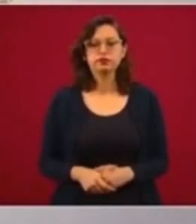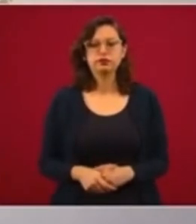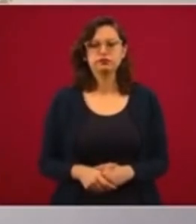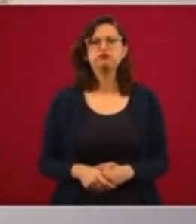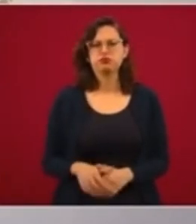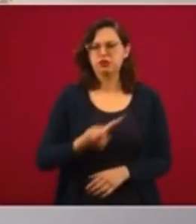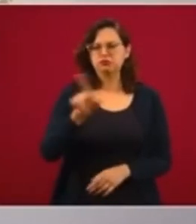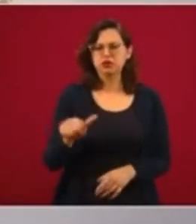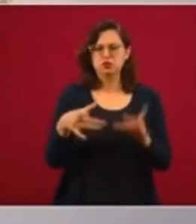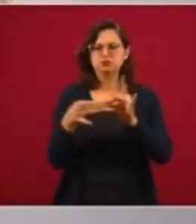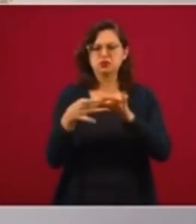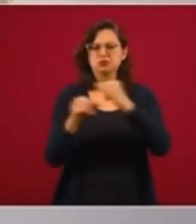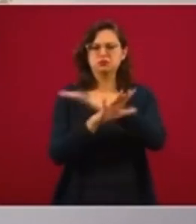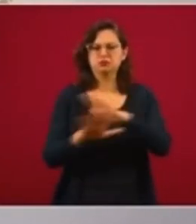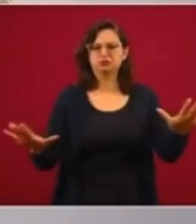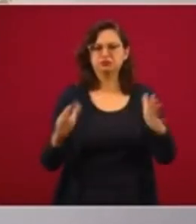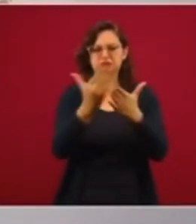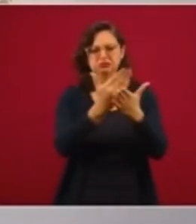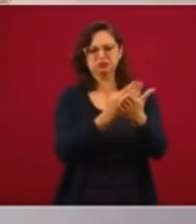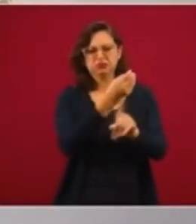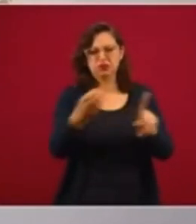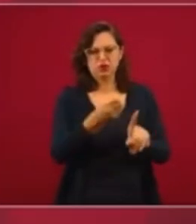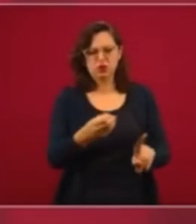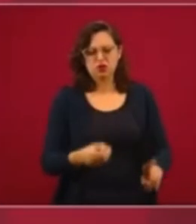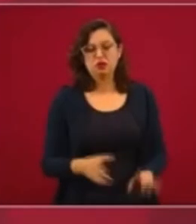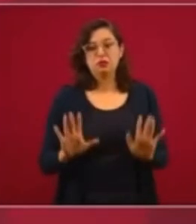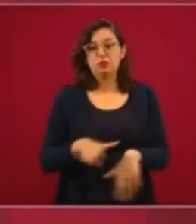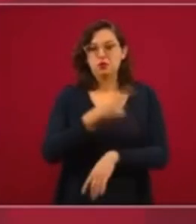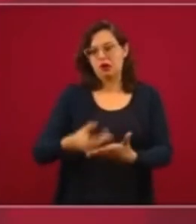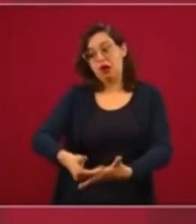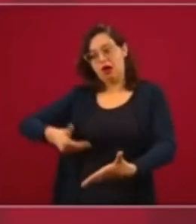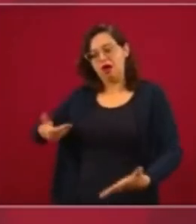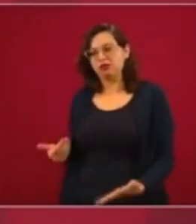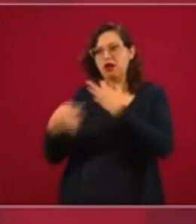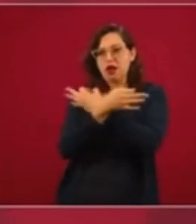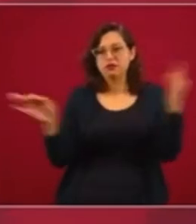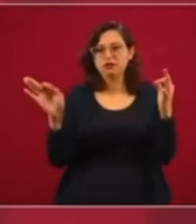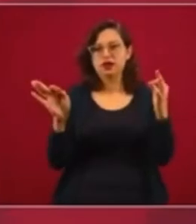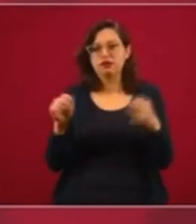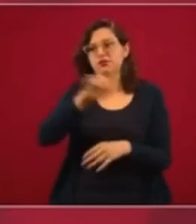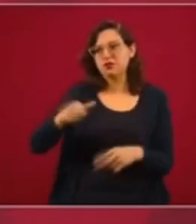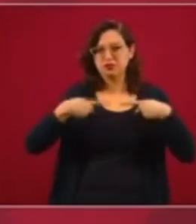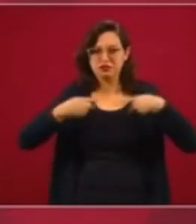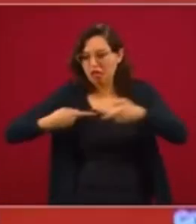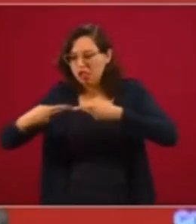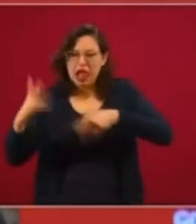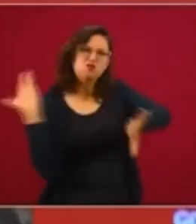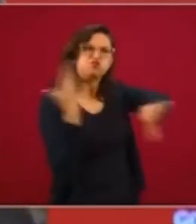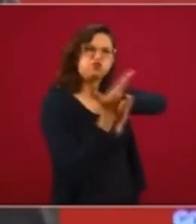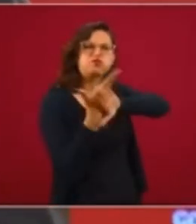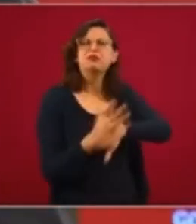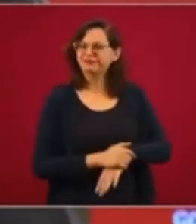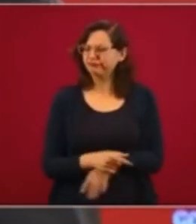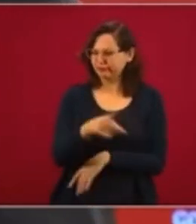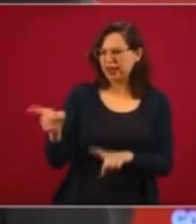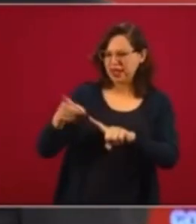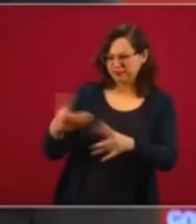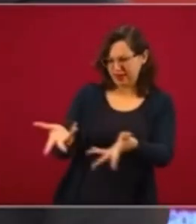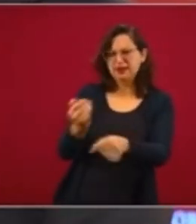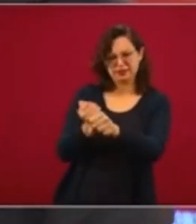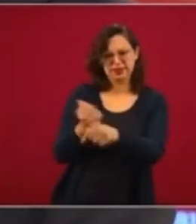Ya es un momento, se va a decir, para que no le demos tanto tiempo a los que puedan ir a provocar, que no les hagamos el trabajo, que investiguen un poco.